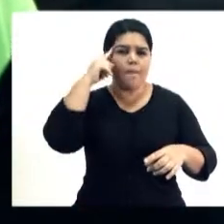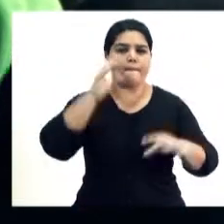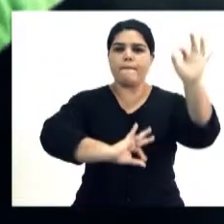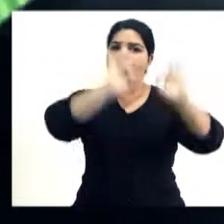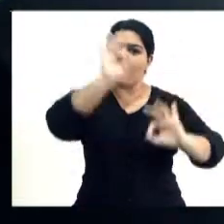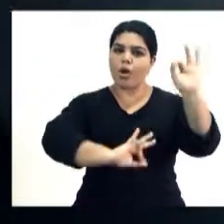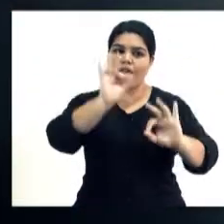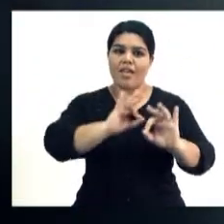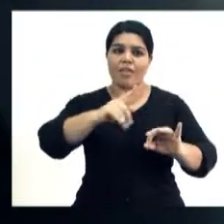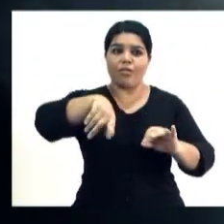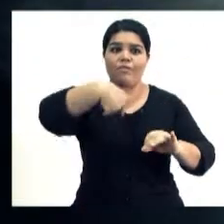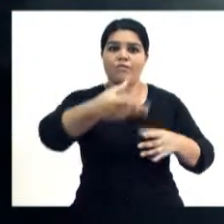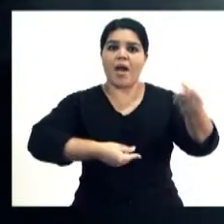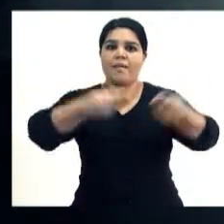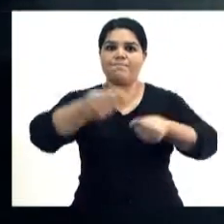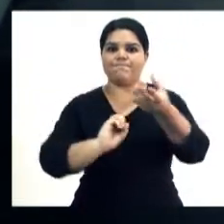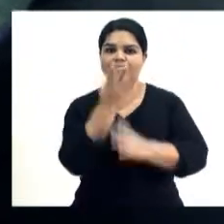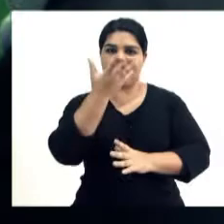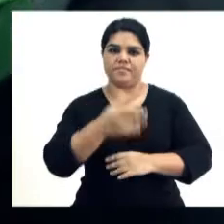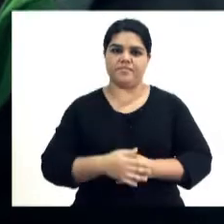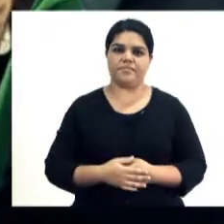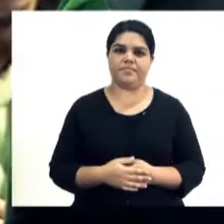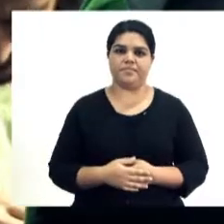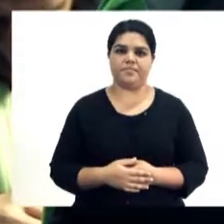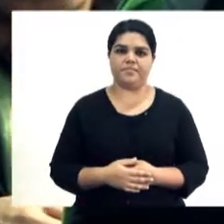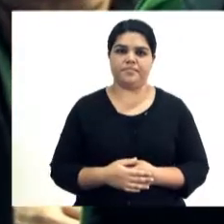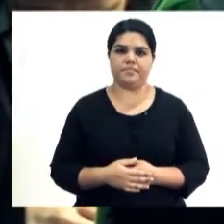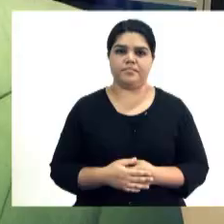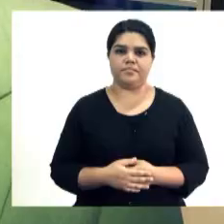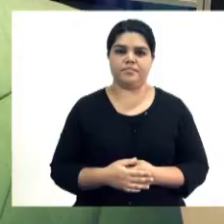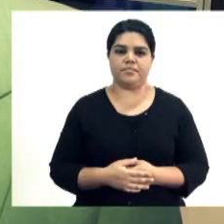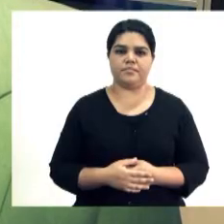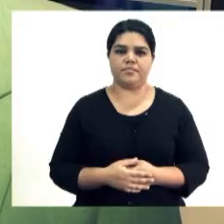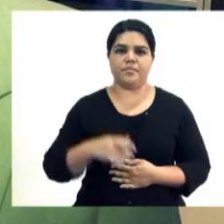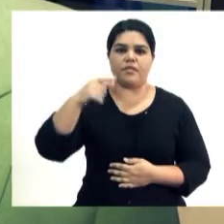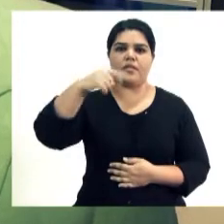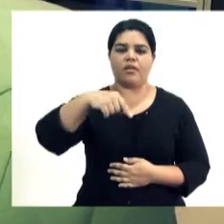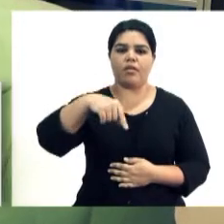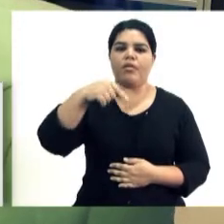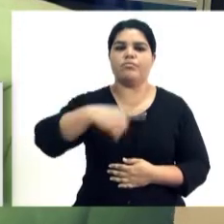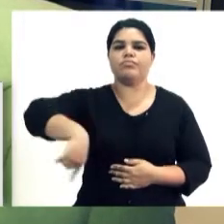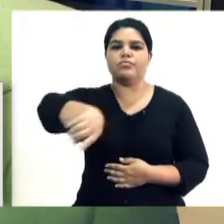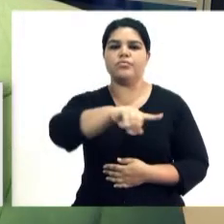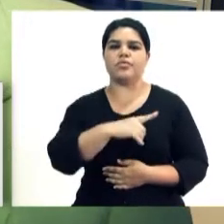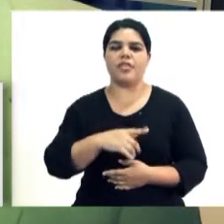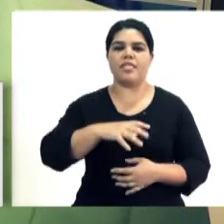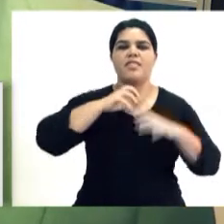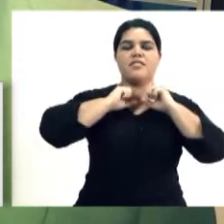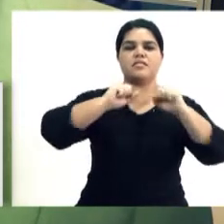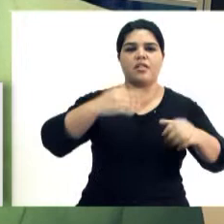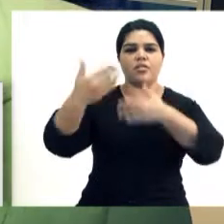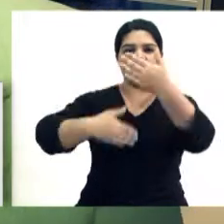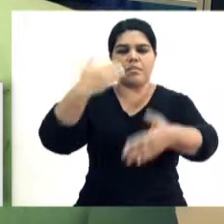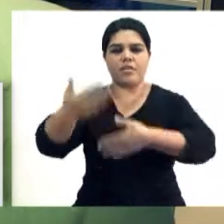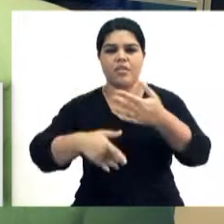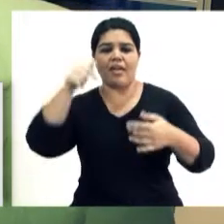-proyecto se convierta en una empresa sustentable. Hoy tenemos un evento organizado por el área de desarrollo emprendedor de